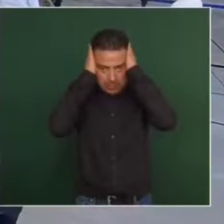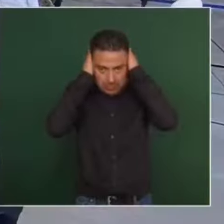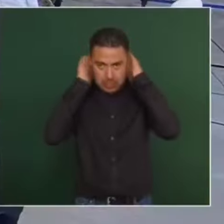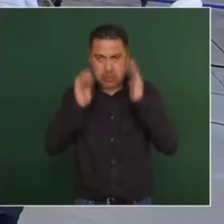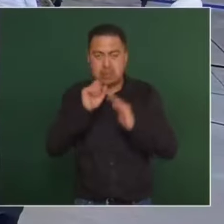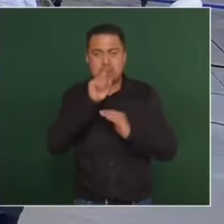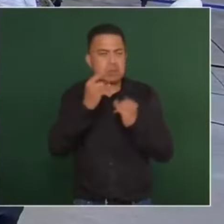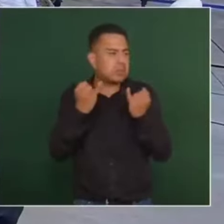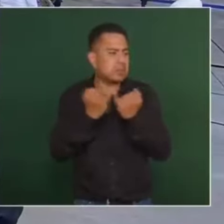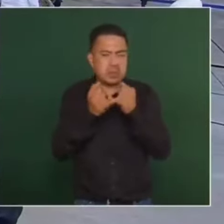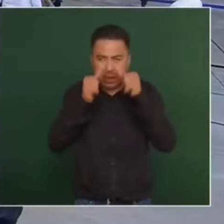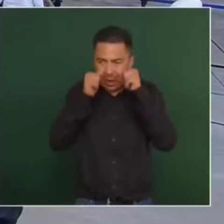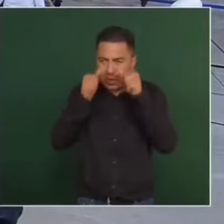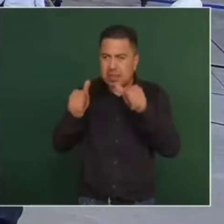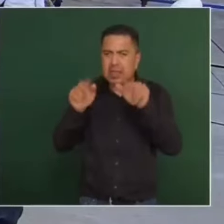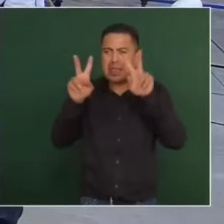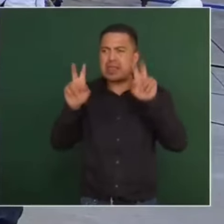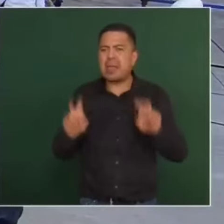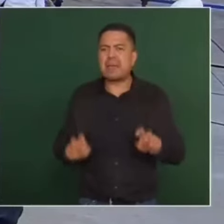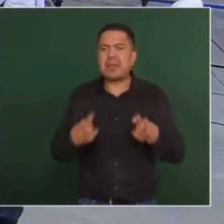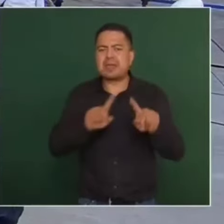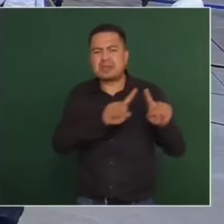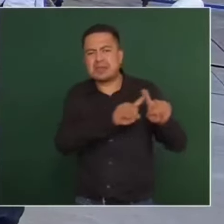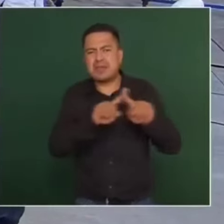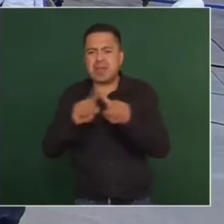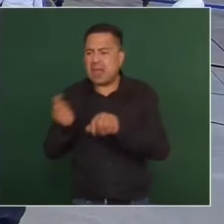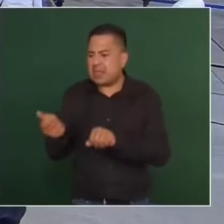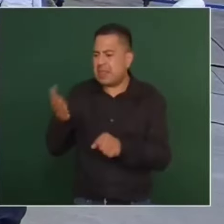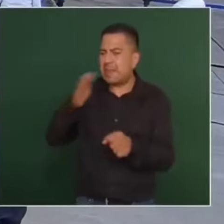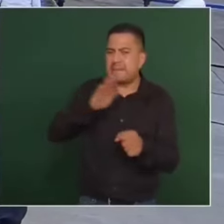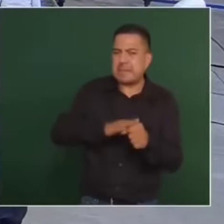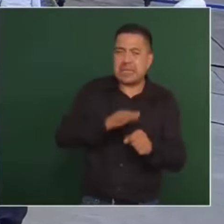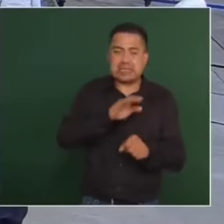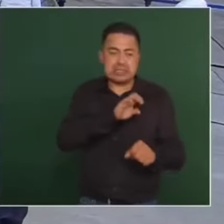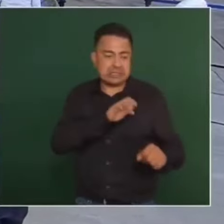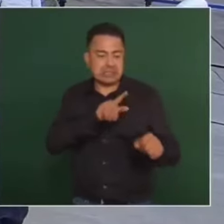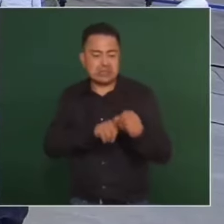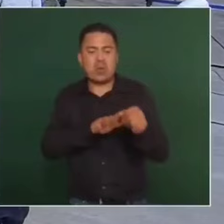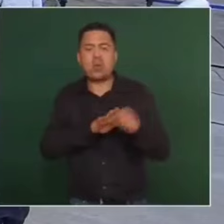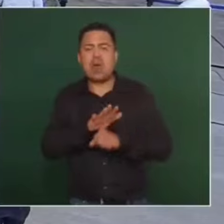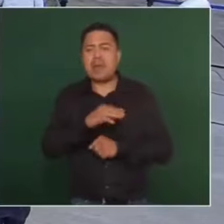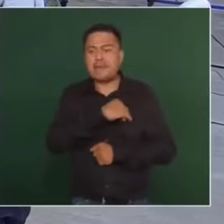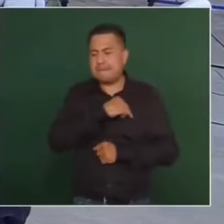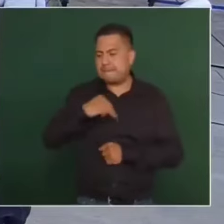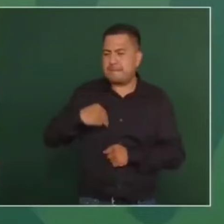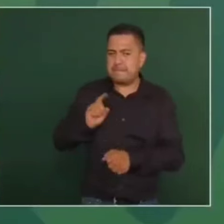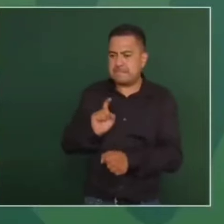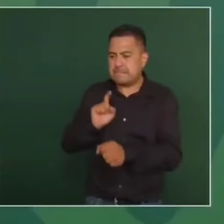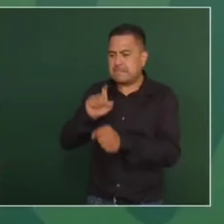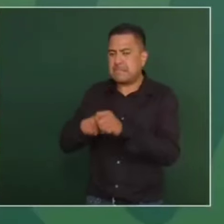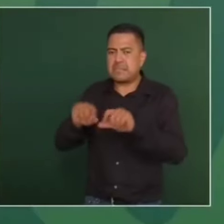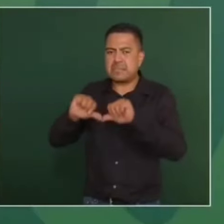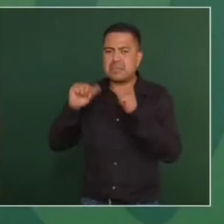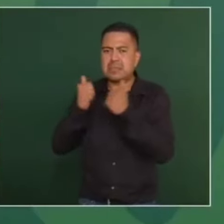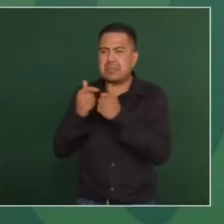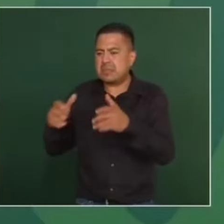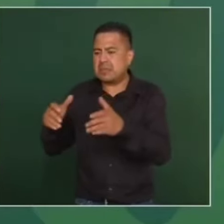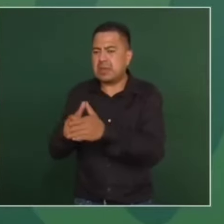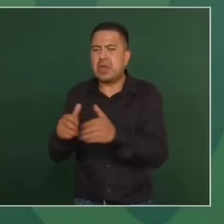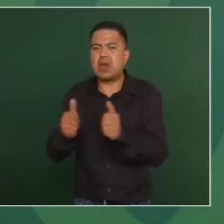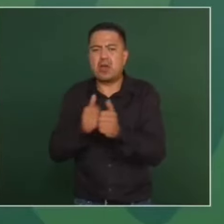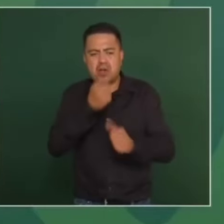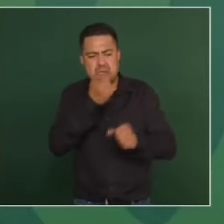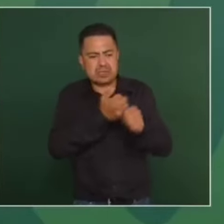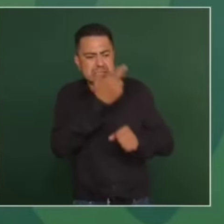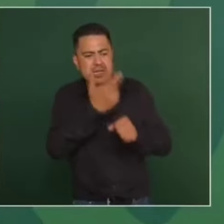Se han atendido temas diversos, administrativos, de manera particular de los miembros de esta organización a través de